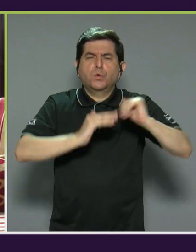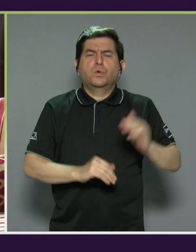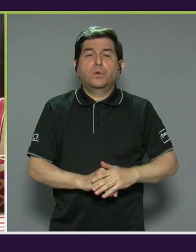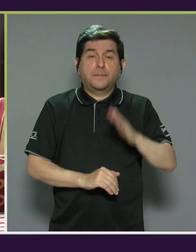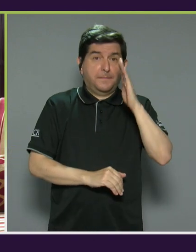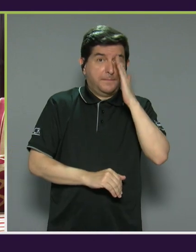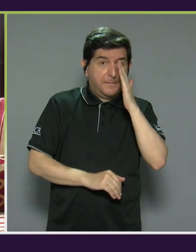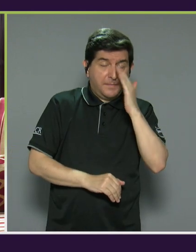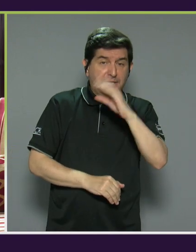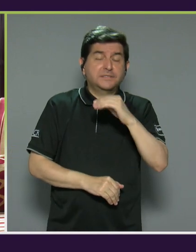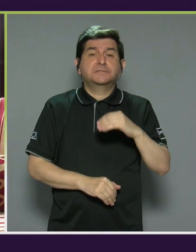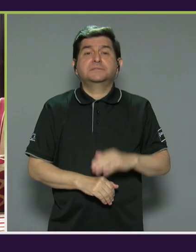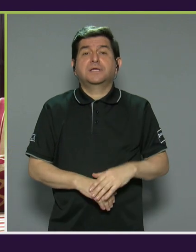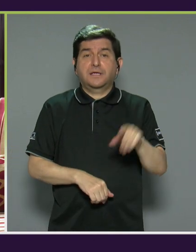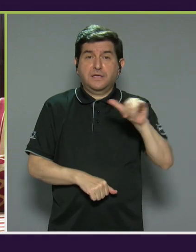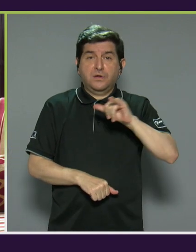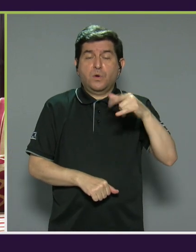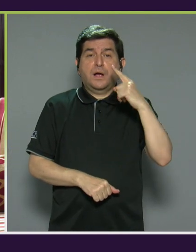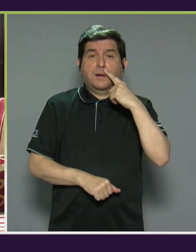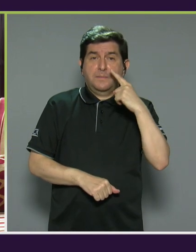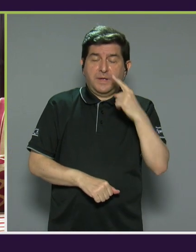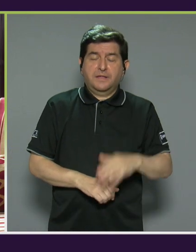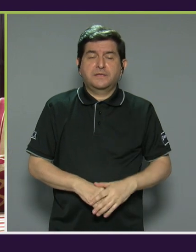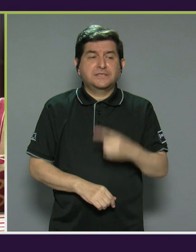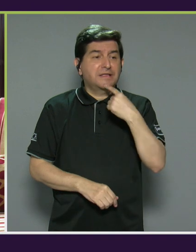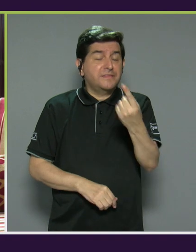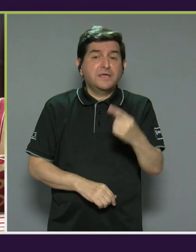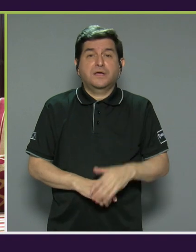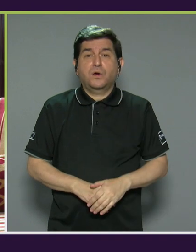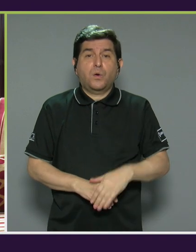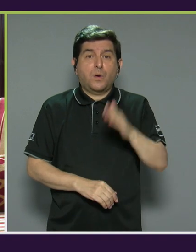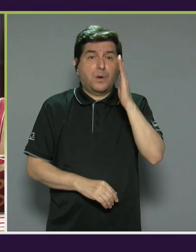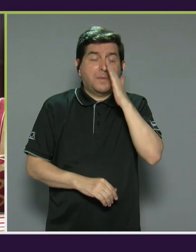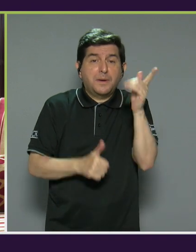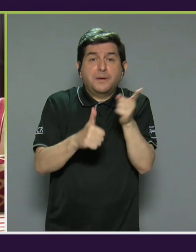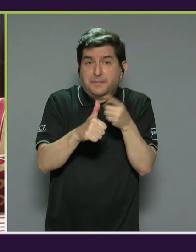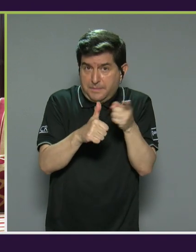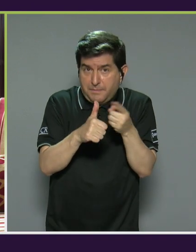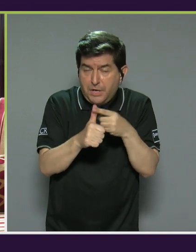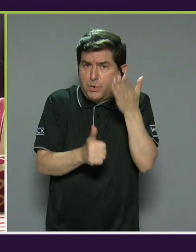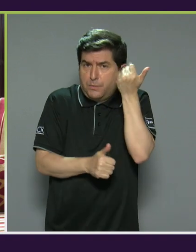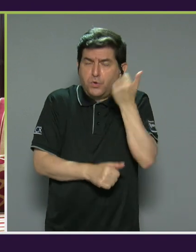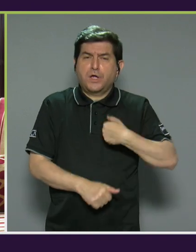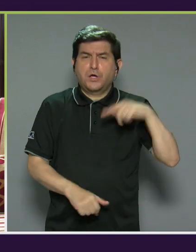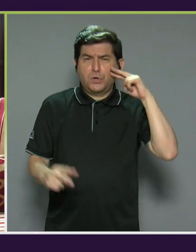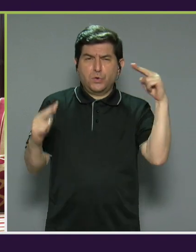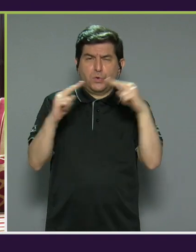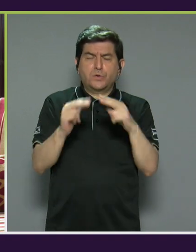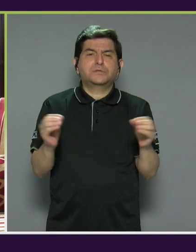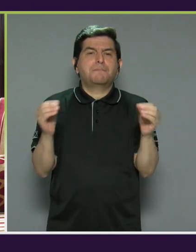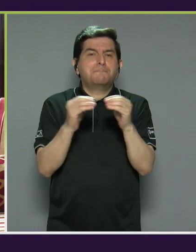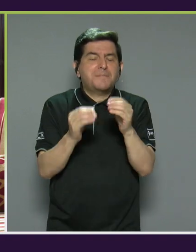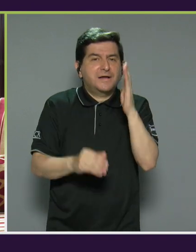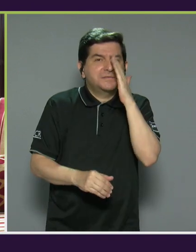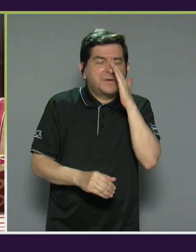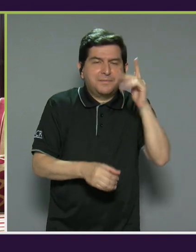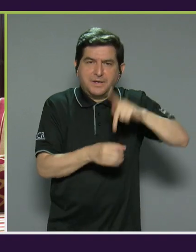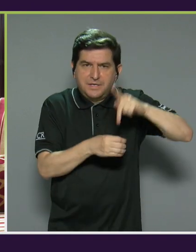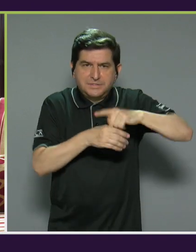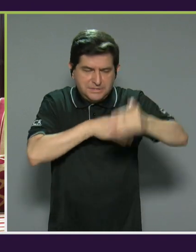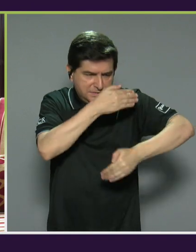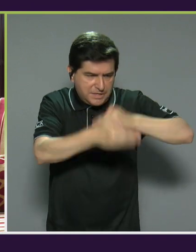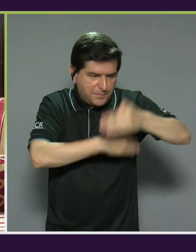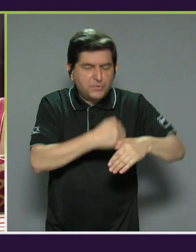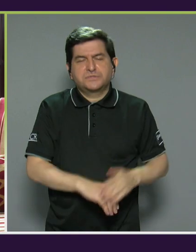madres y los padres de familia y hablo de madres en primer lugar porque he conocido más madres involucradas en el